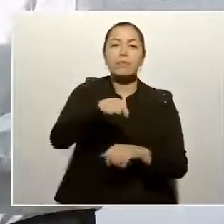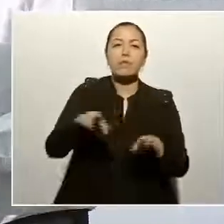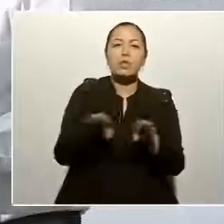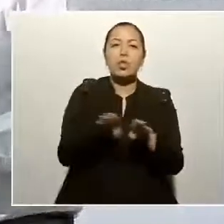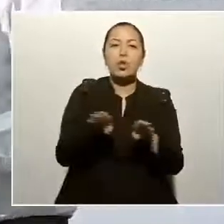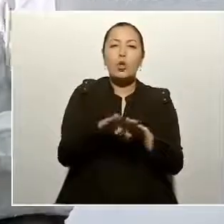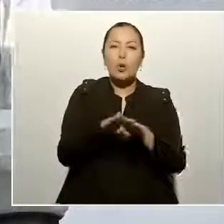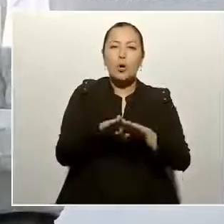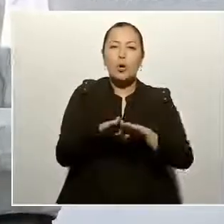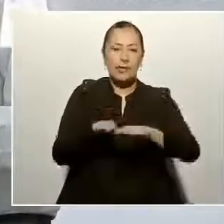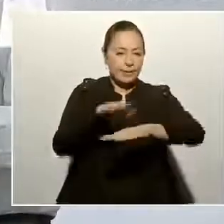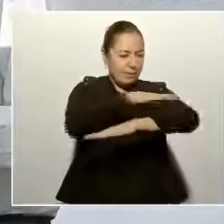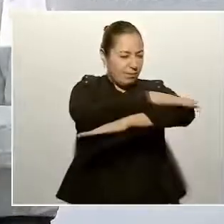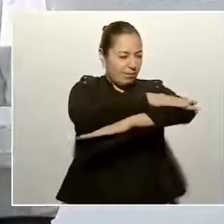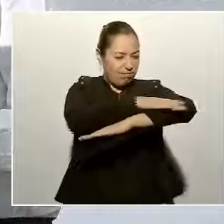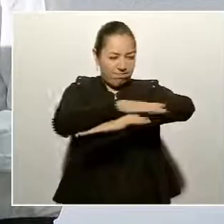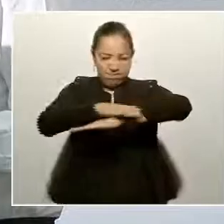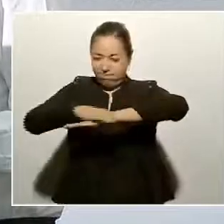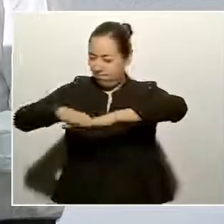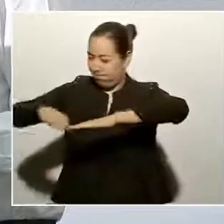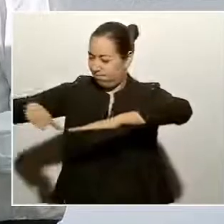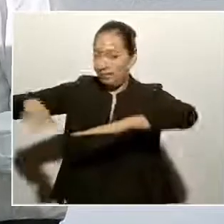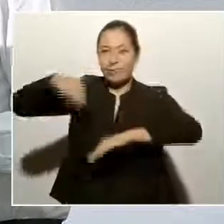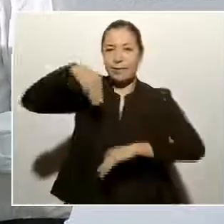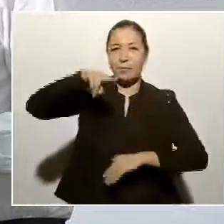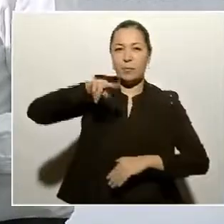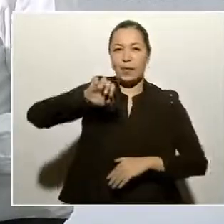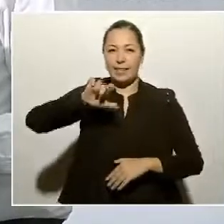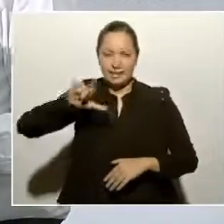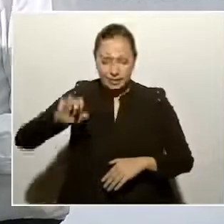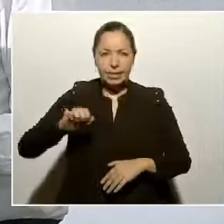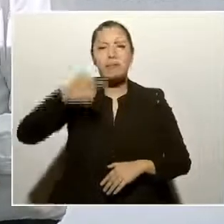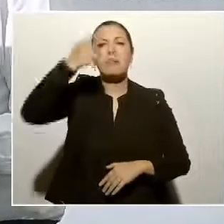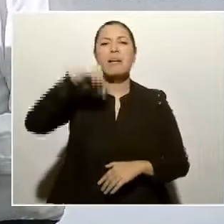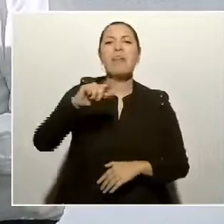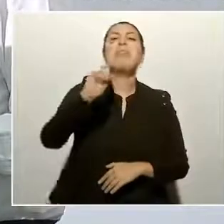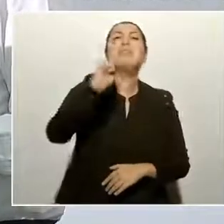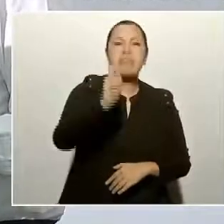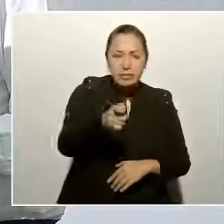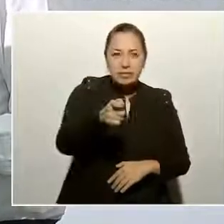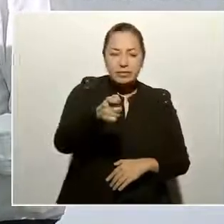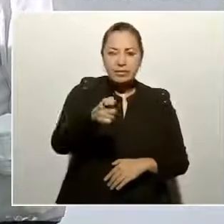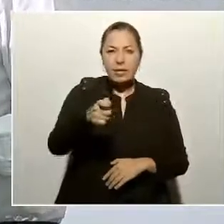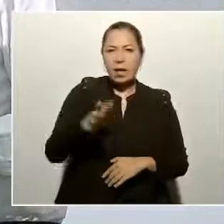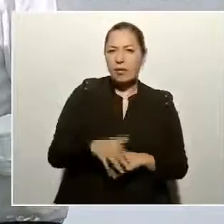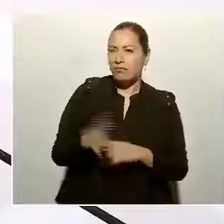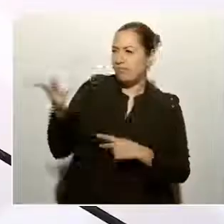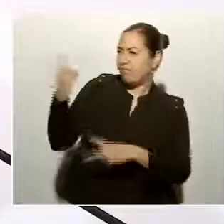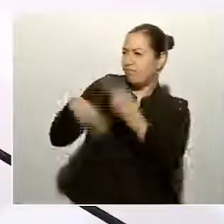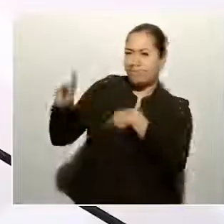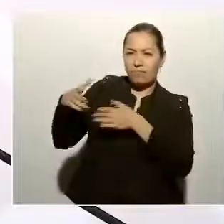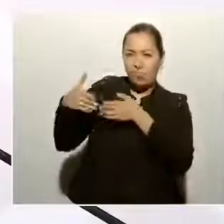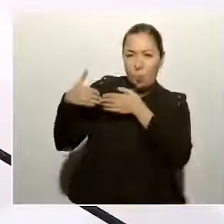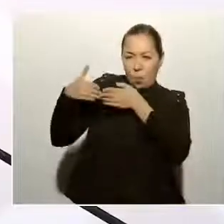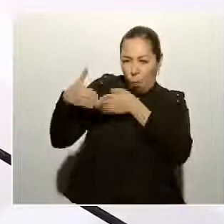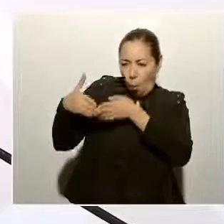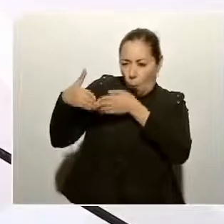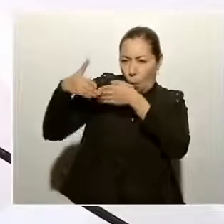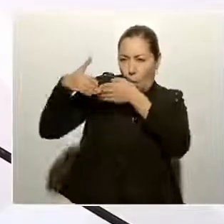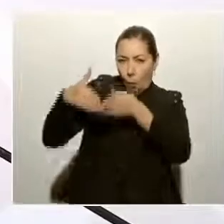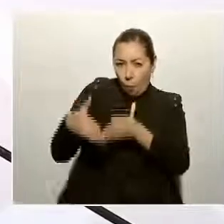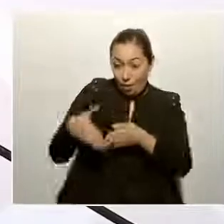que lleguen cruceros a